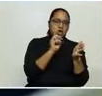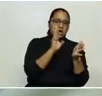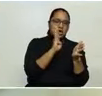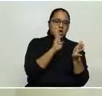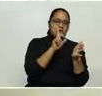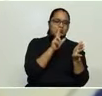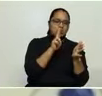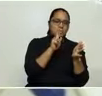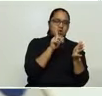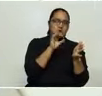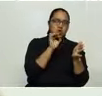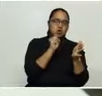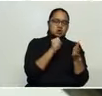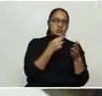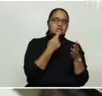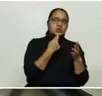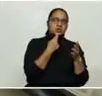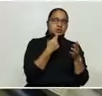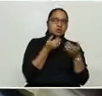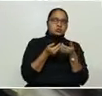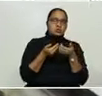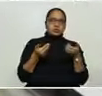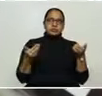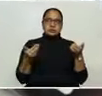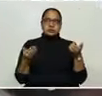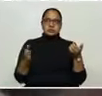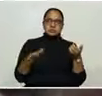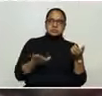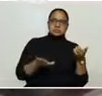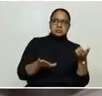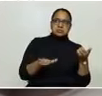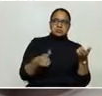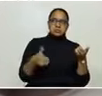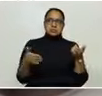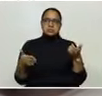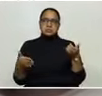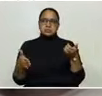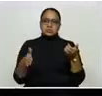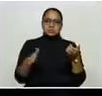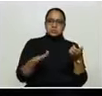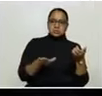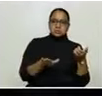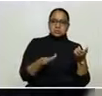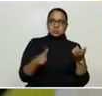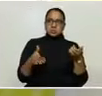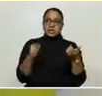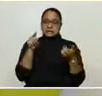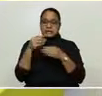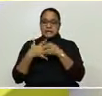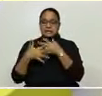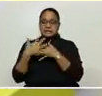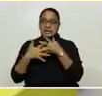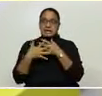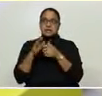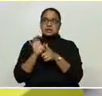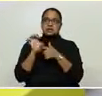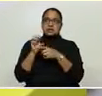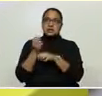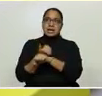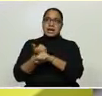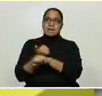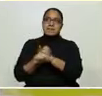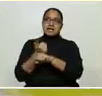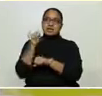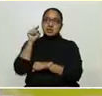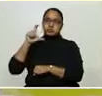es decir, es un tratamiento. Hemos estado haciendo las coordinaciones con la Cruz Roja. Ayer terminamos ya de todos esos espacios,